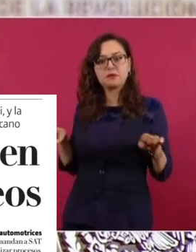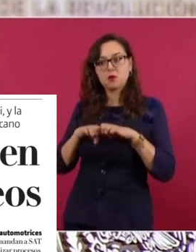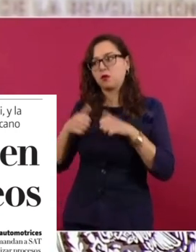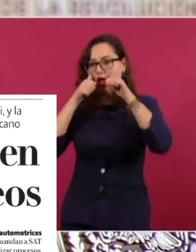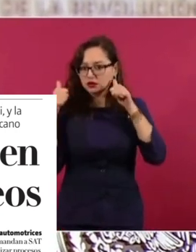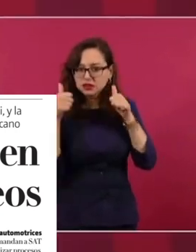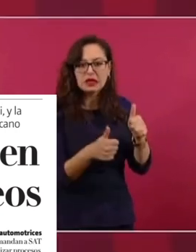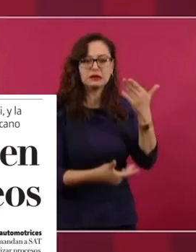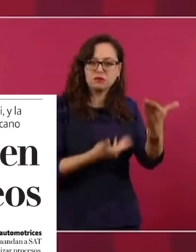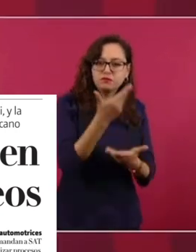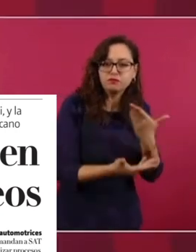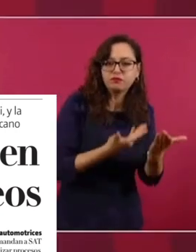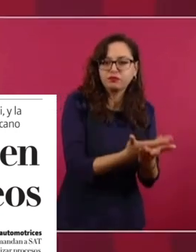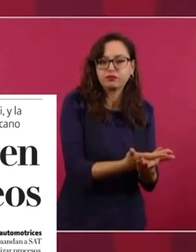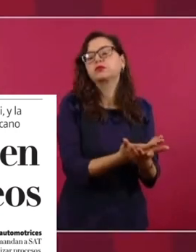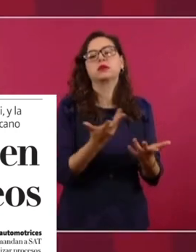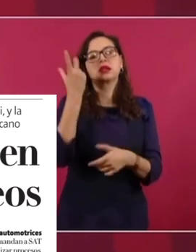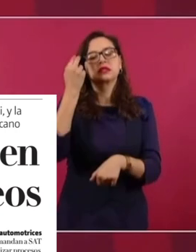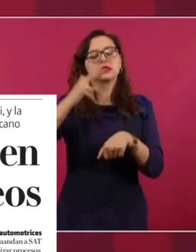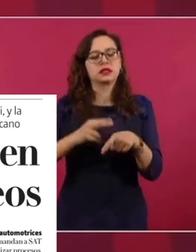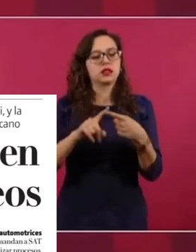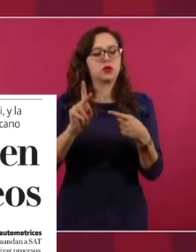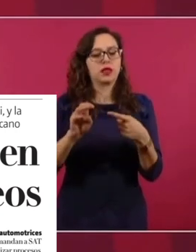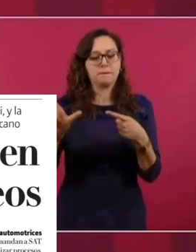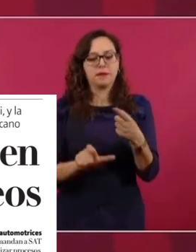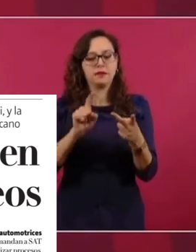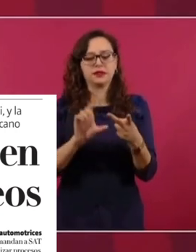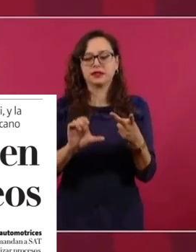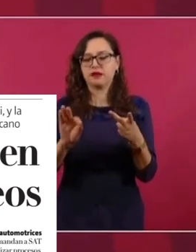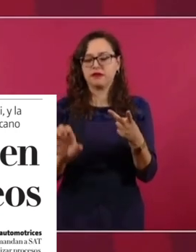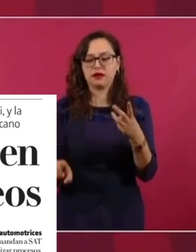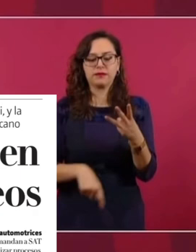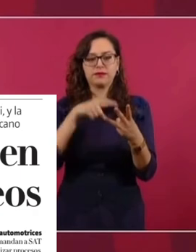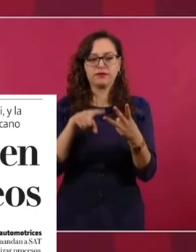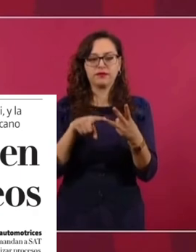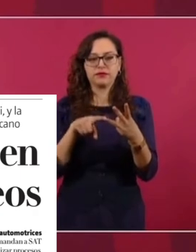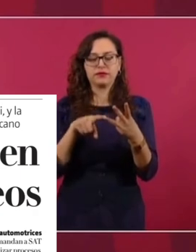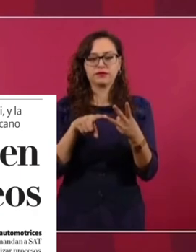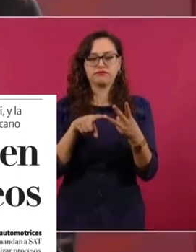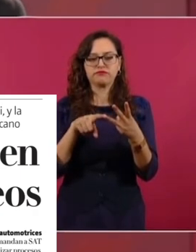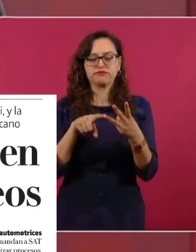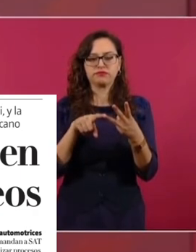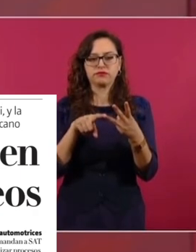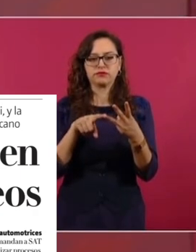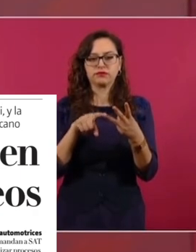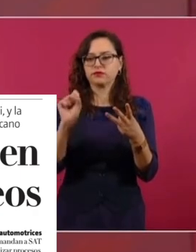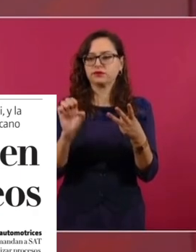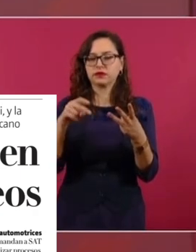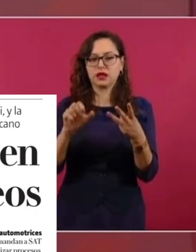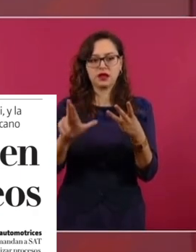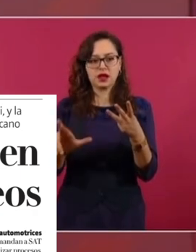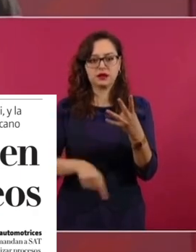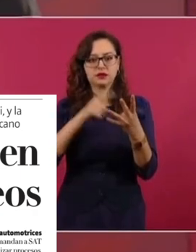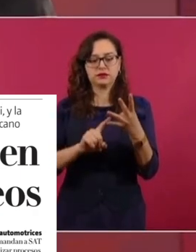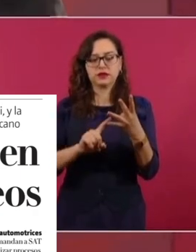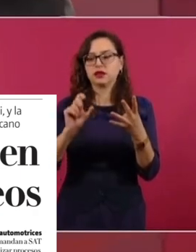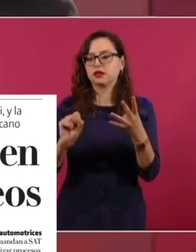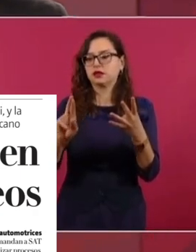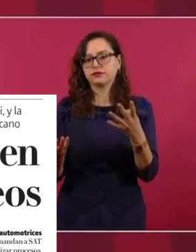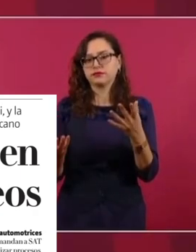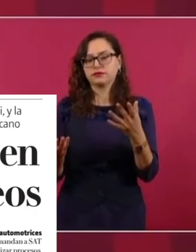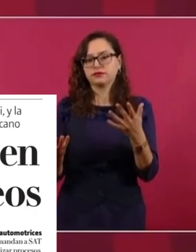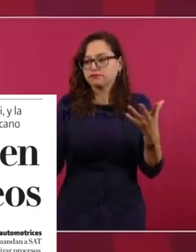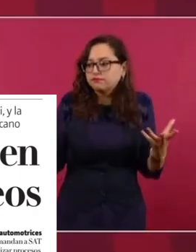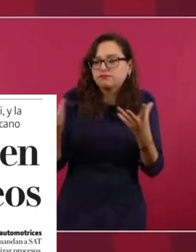sobre todo los directores de Pemex, Comisión Federal de Electricidad, la secretaria de Energía, el secretario de Relaciones